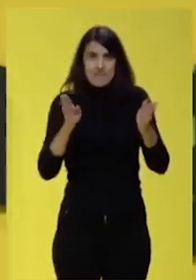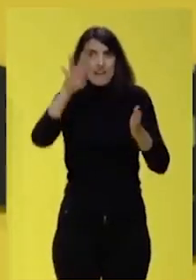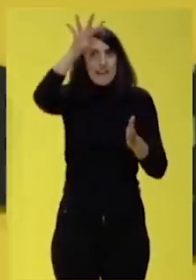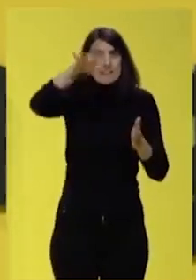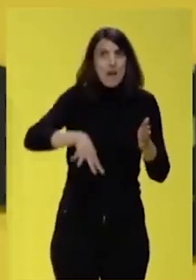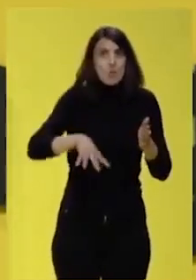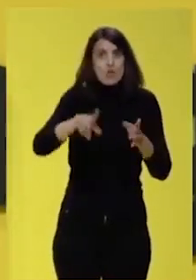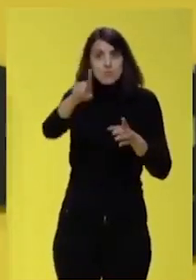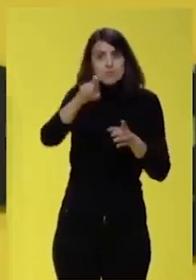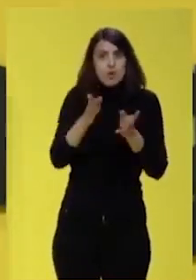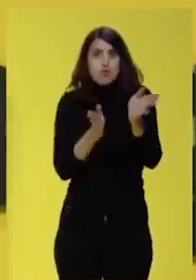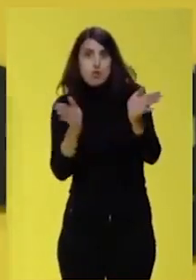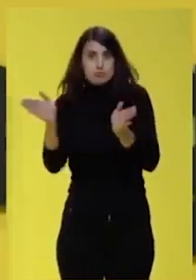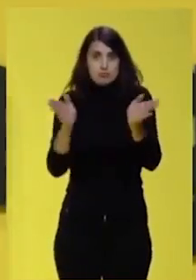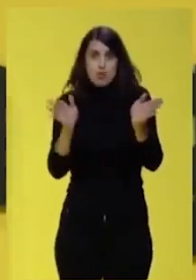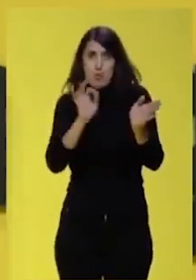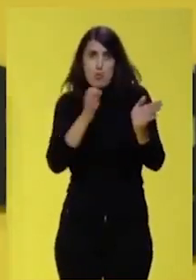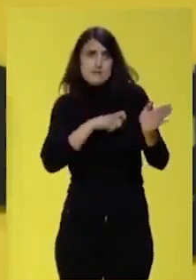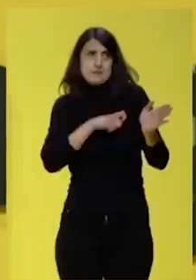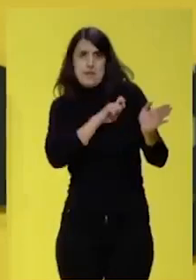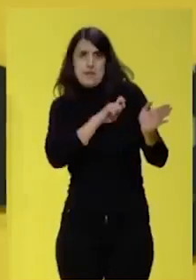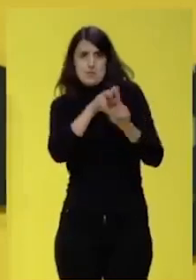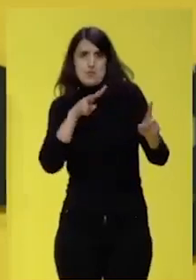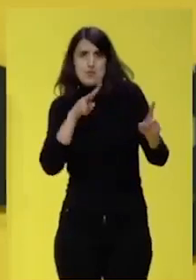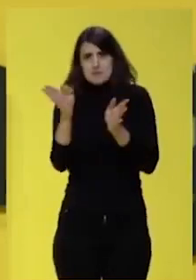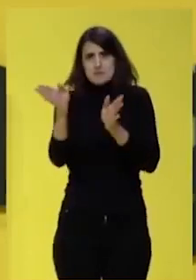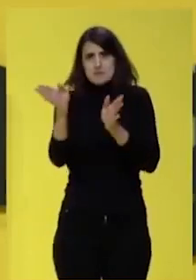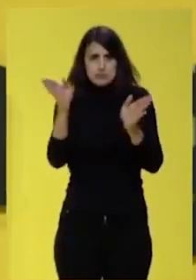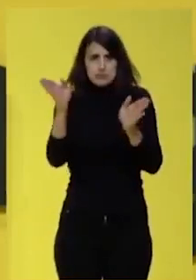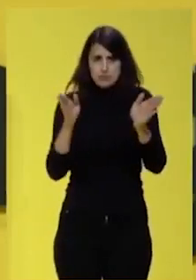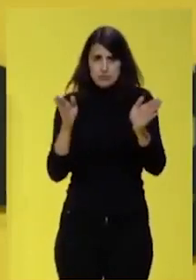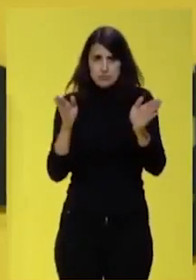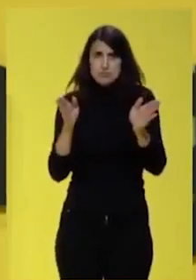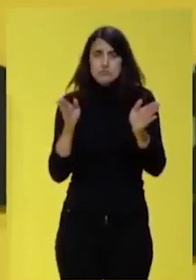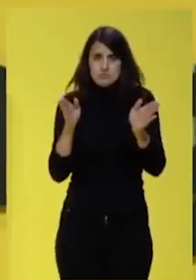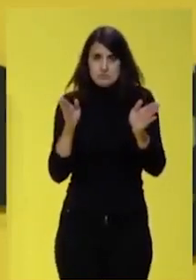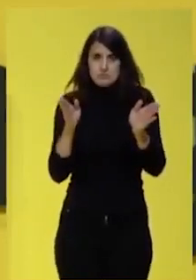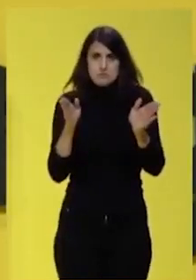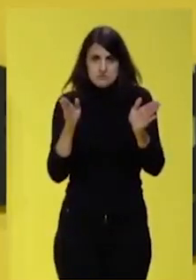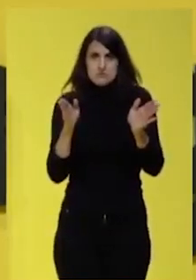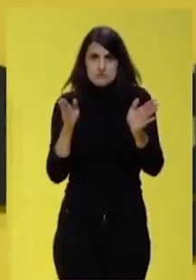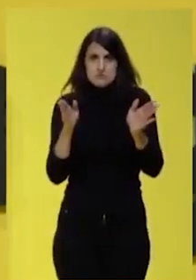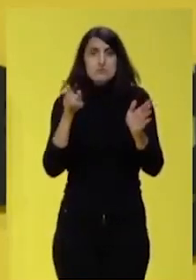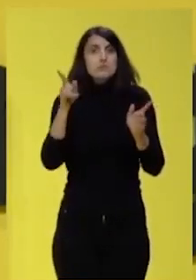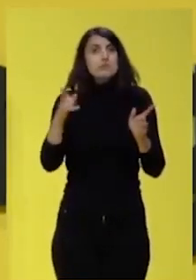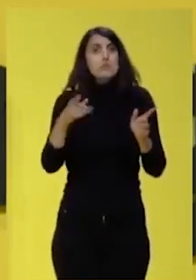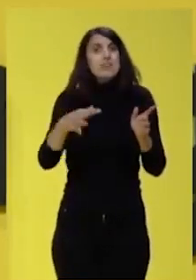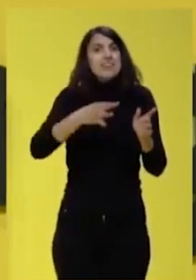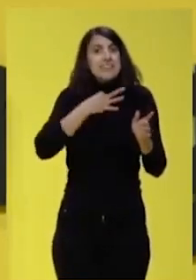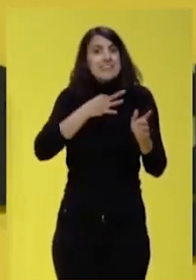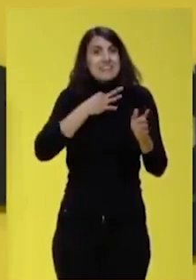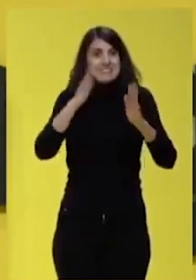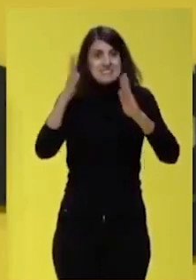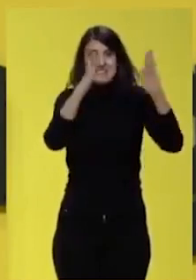Cataluña, dos maneras de ver el Estado español. Están los que creen que se le hace frente a la crisis de régimen con